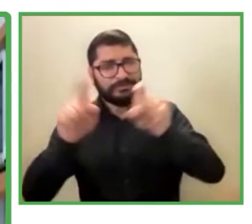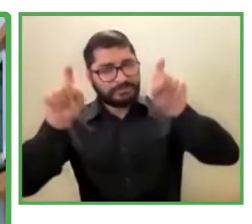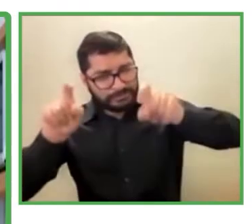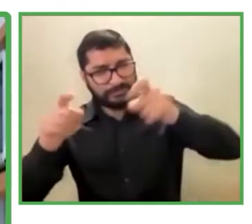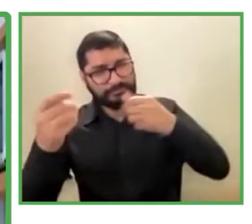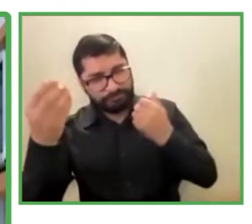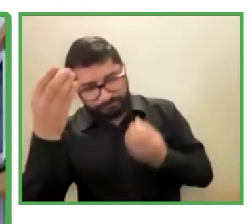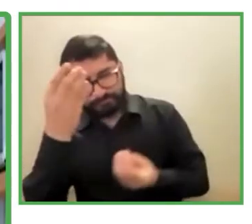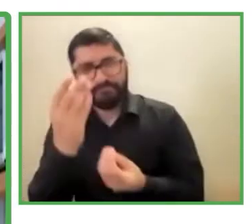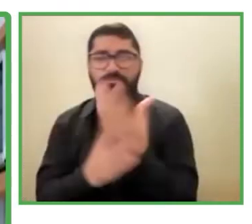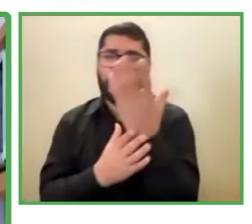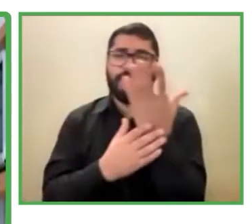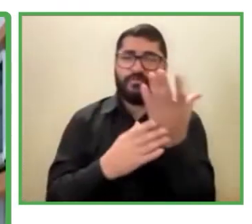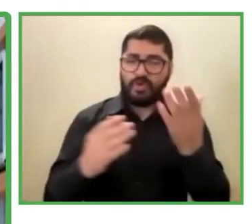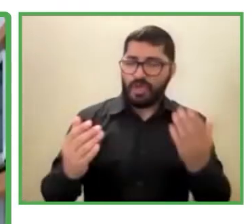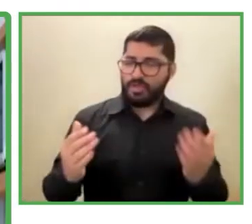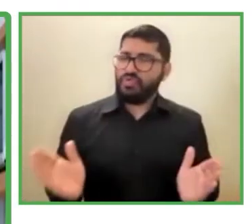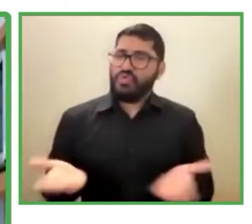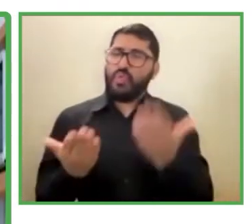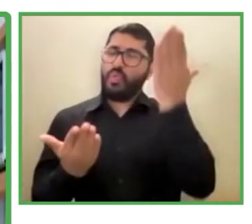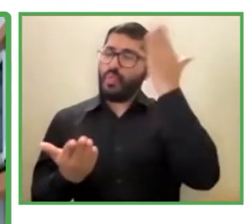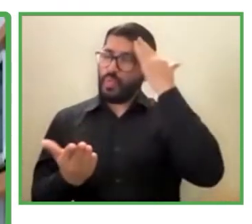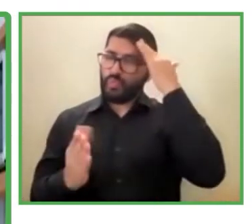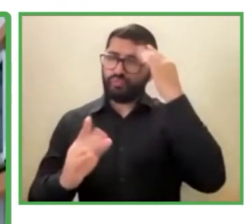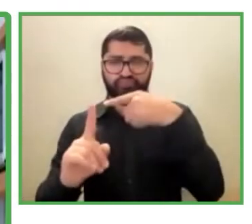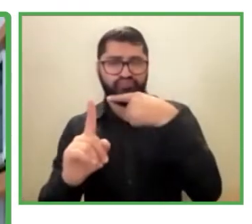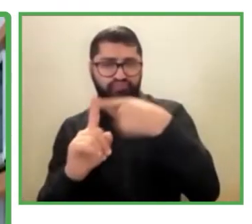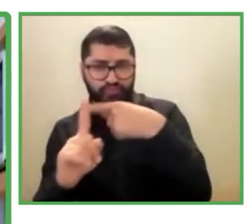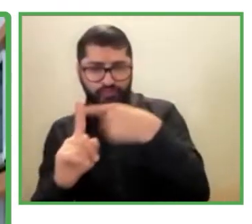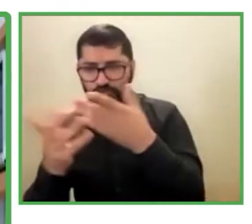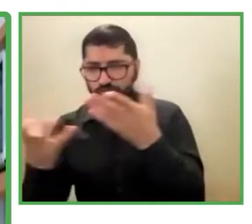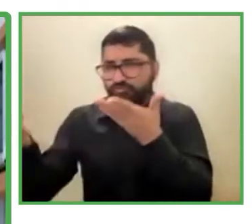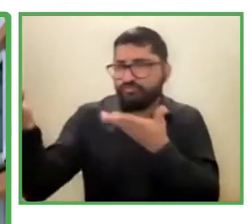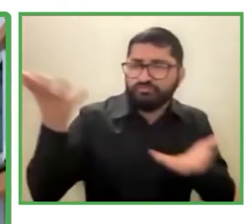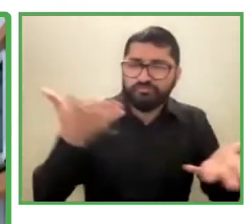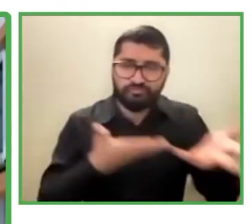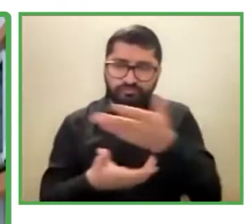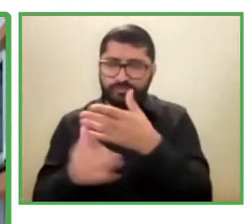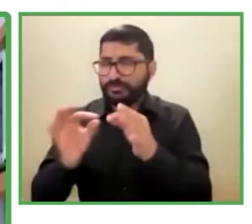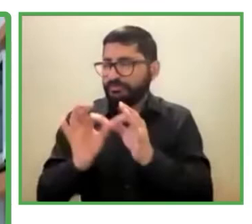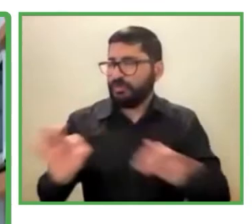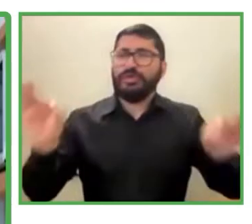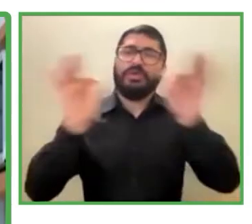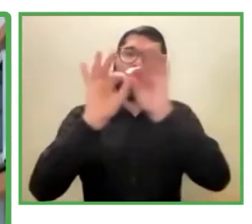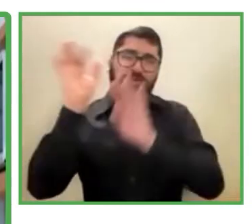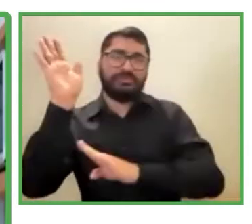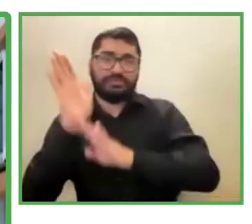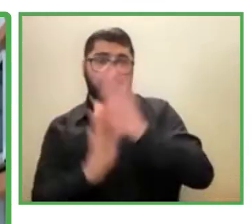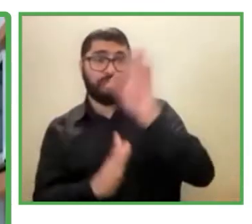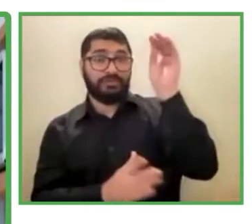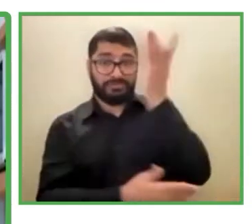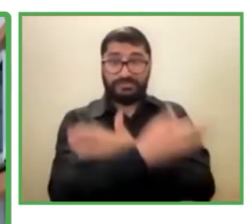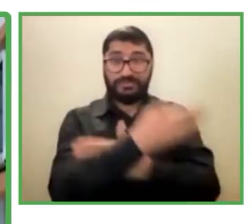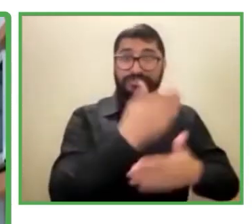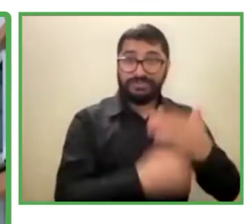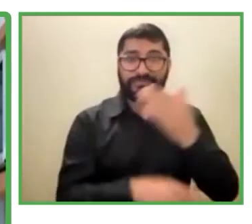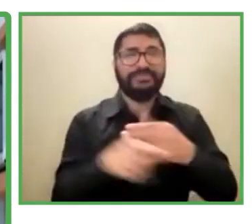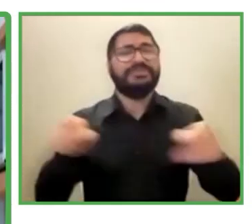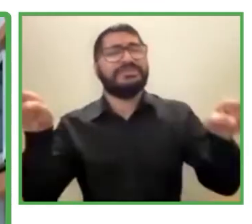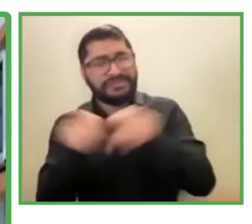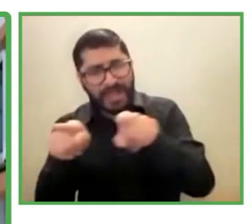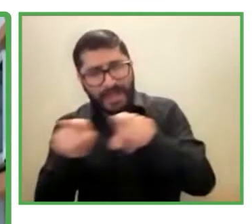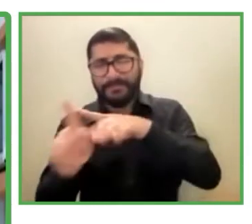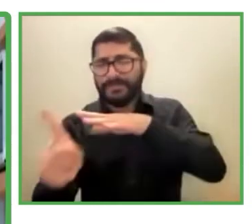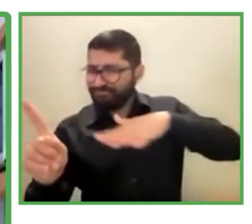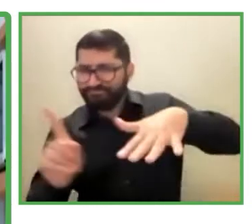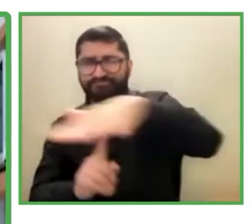que es muy importante desarrollar para las personas con discapacidad, que por su misma condición han podido evolucionar.